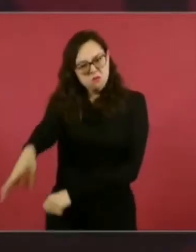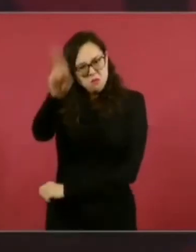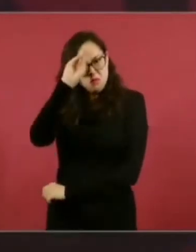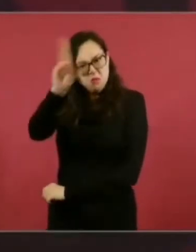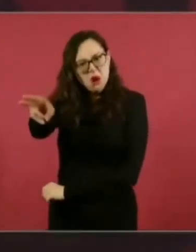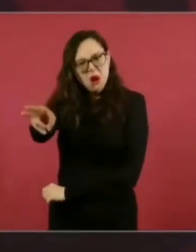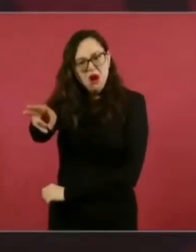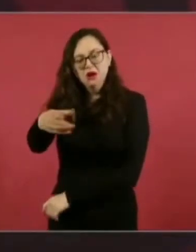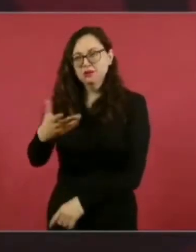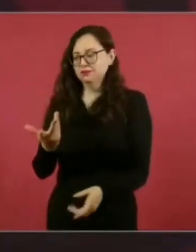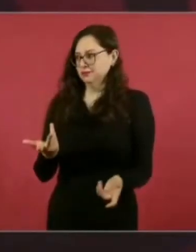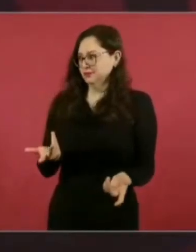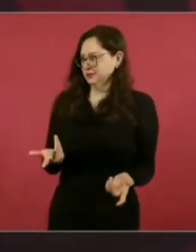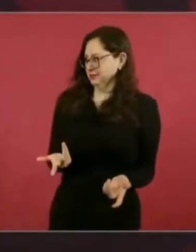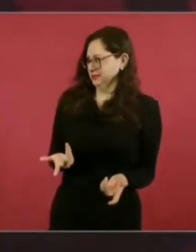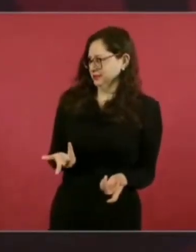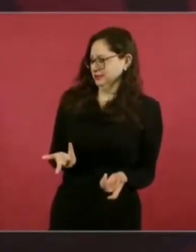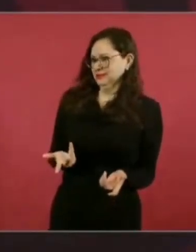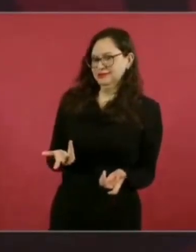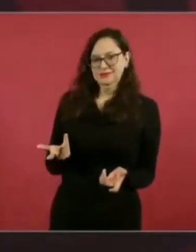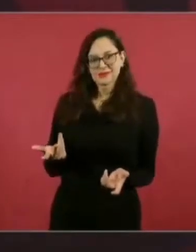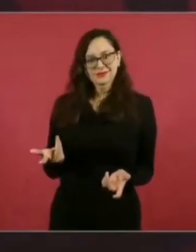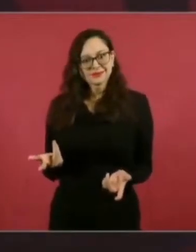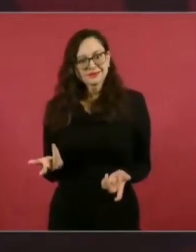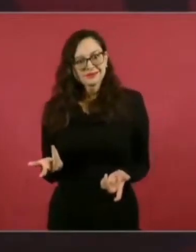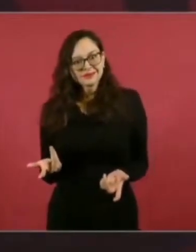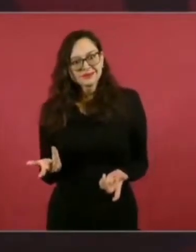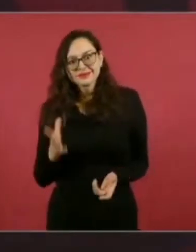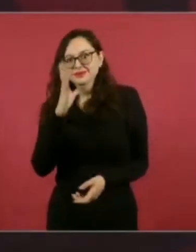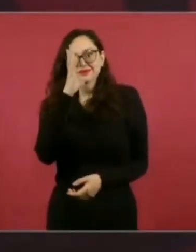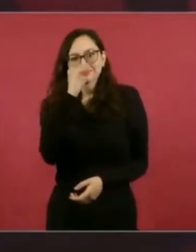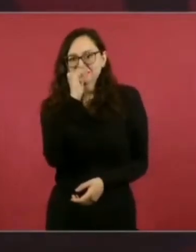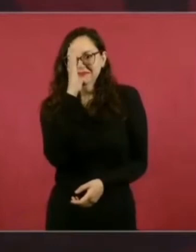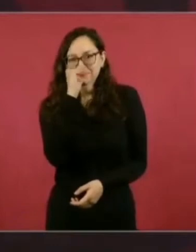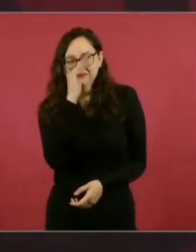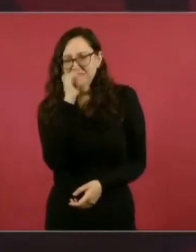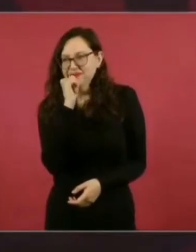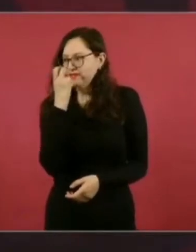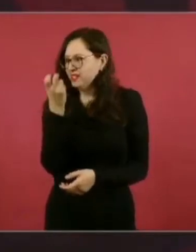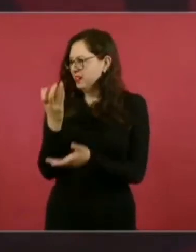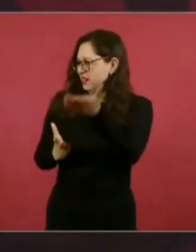fundamento, hasta el exministro